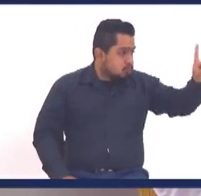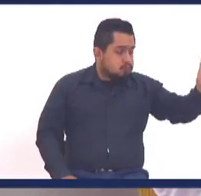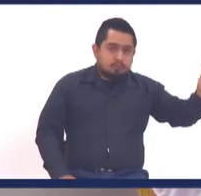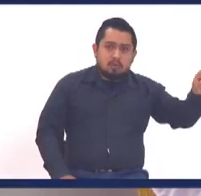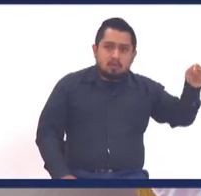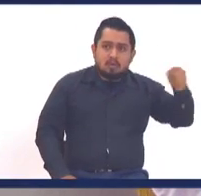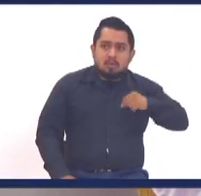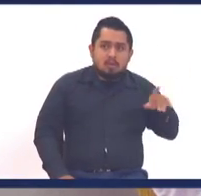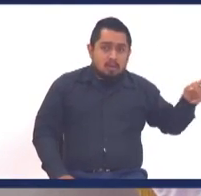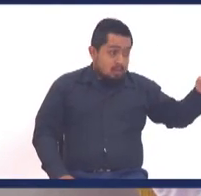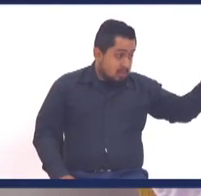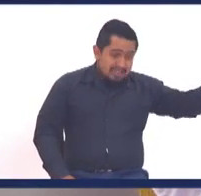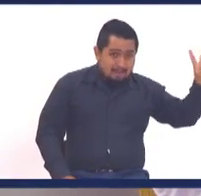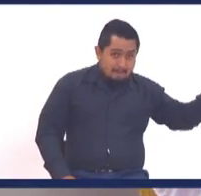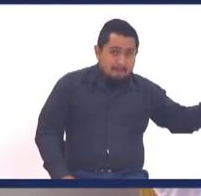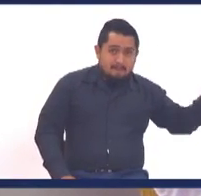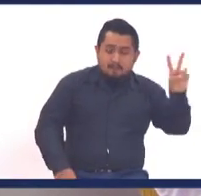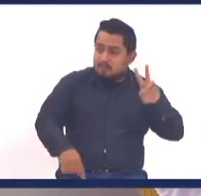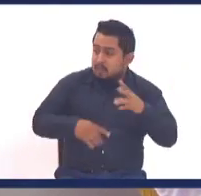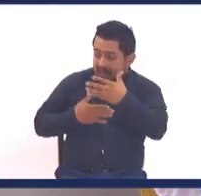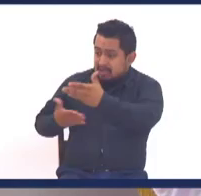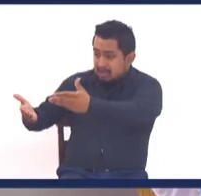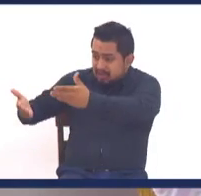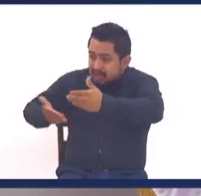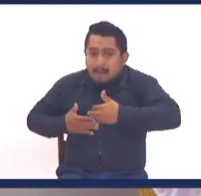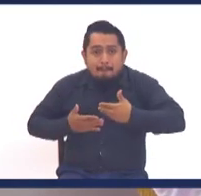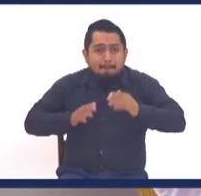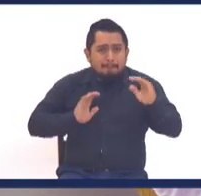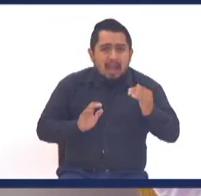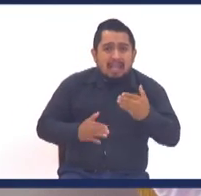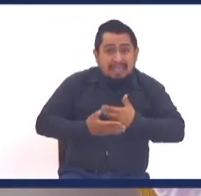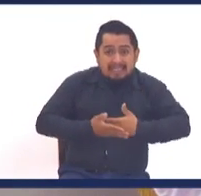cuando llegaba, ellos saben cómo me recibían, como su hijo,